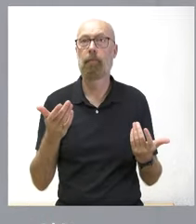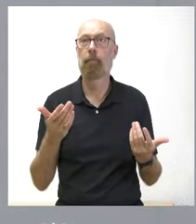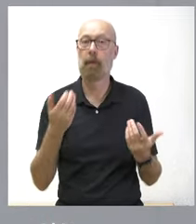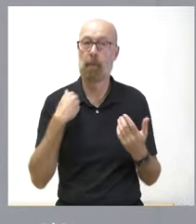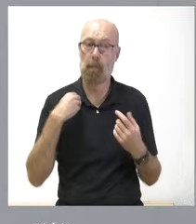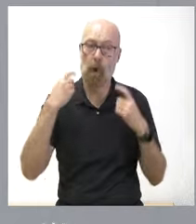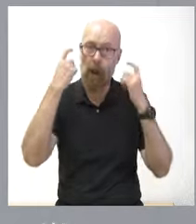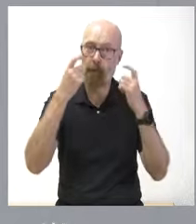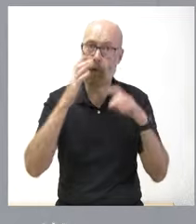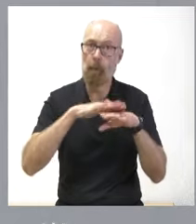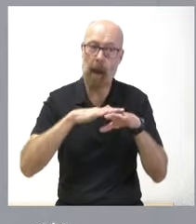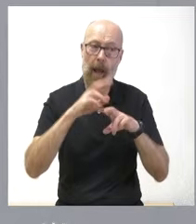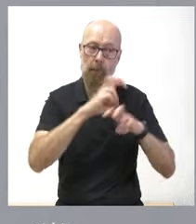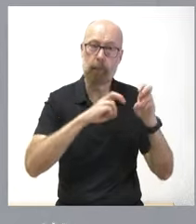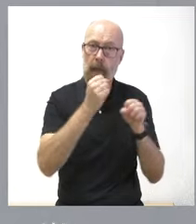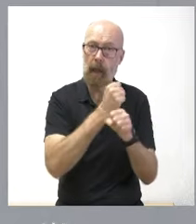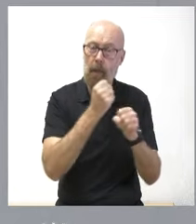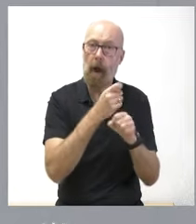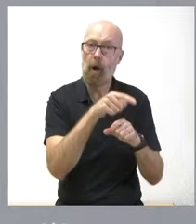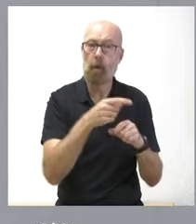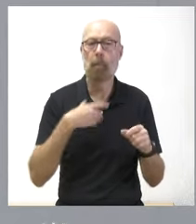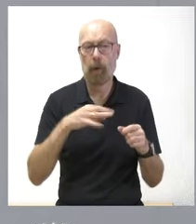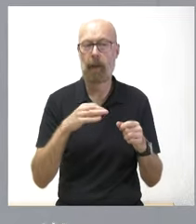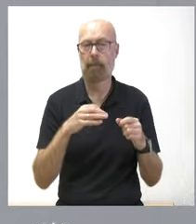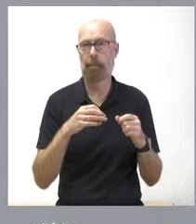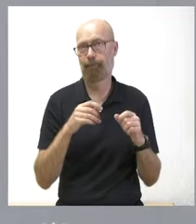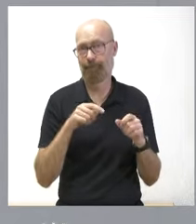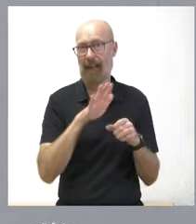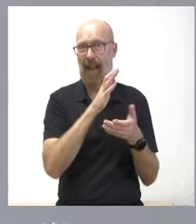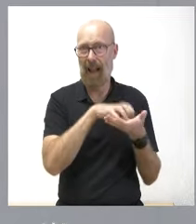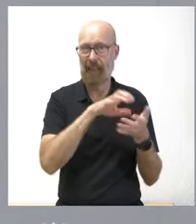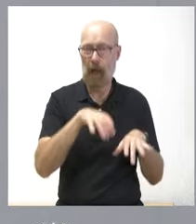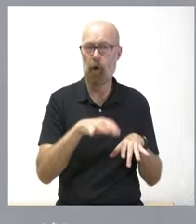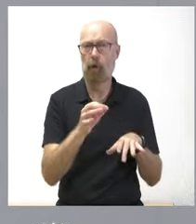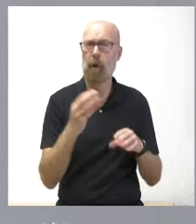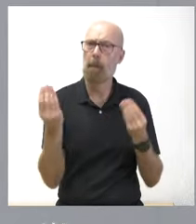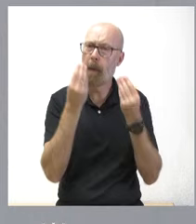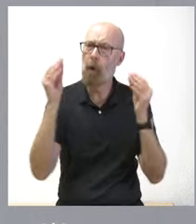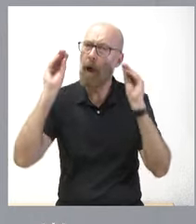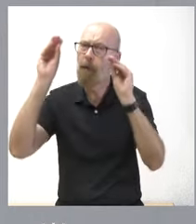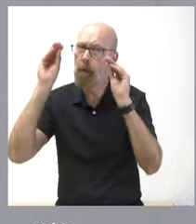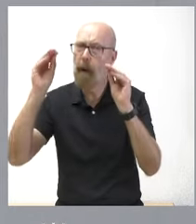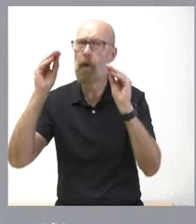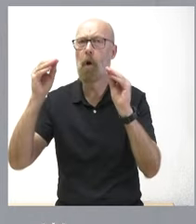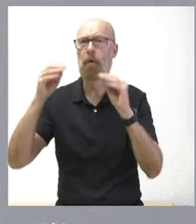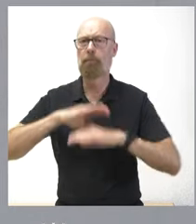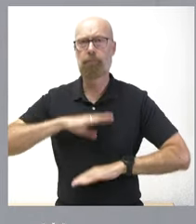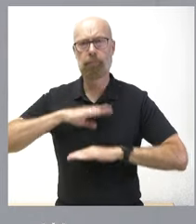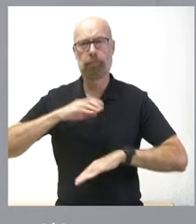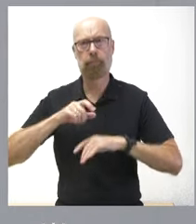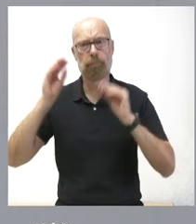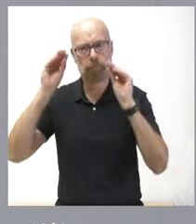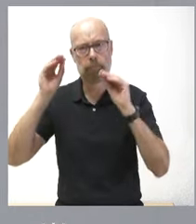esfuerzo, no solamente en el ámbito propio de Castilla y León consigamos mejorar la formación y cualificación de trabajadores para ocupar estos puestos de trabajo,